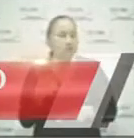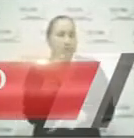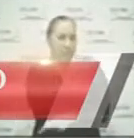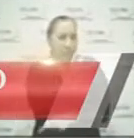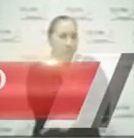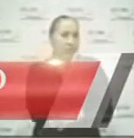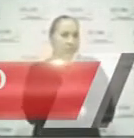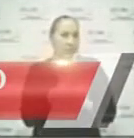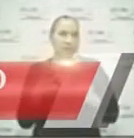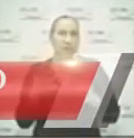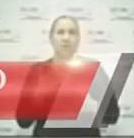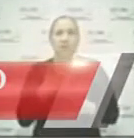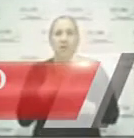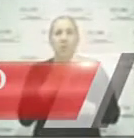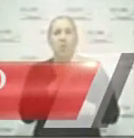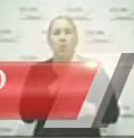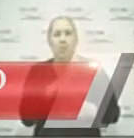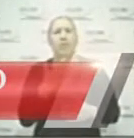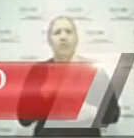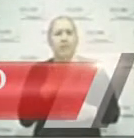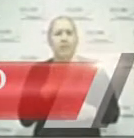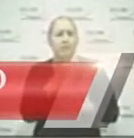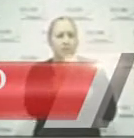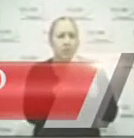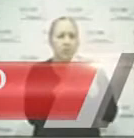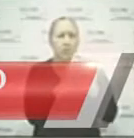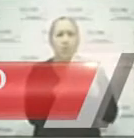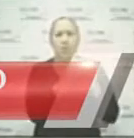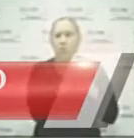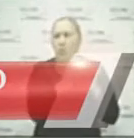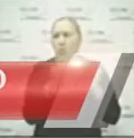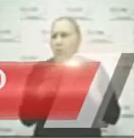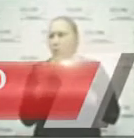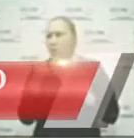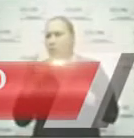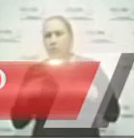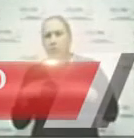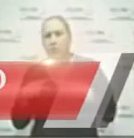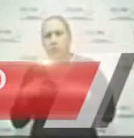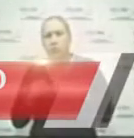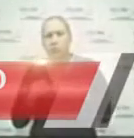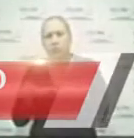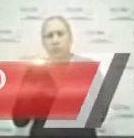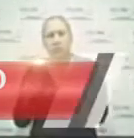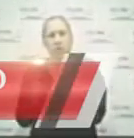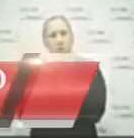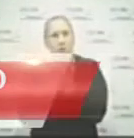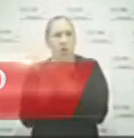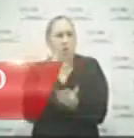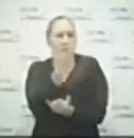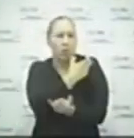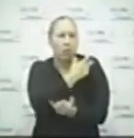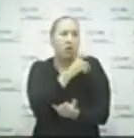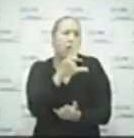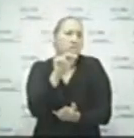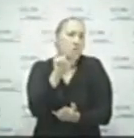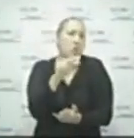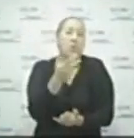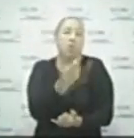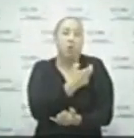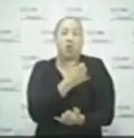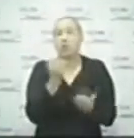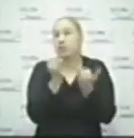de COVID-19 pueden transmitir la variante Delta tanto como las no vacunadas. Esta es la causal principal